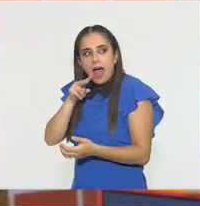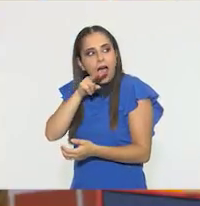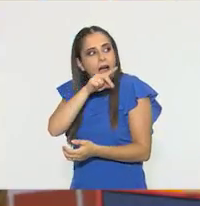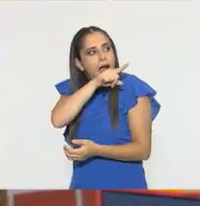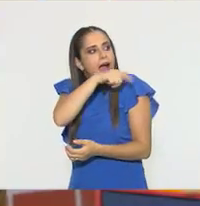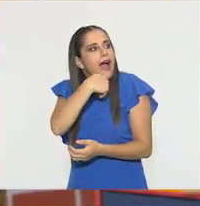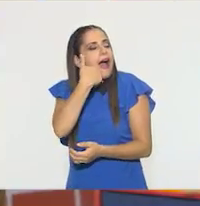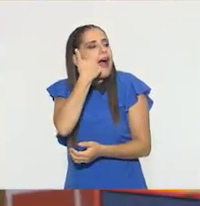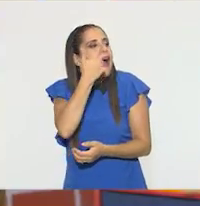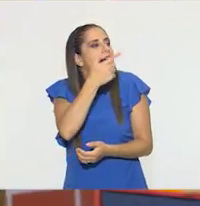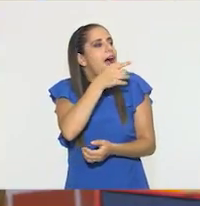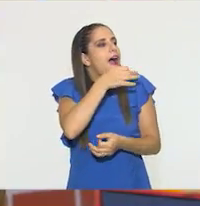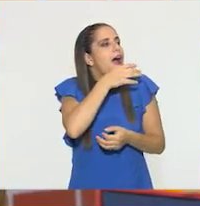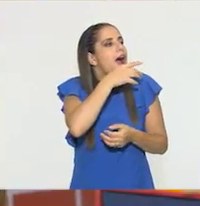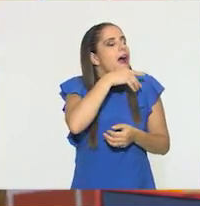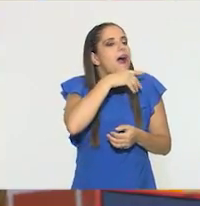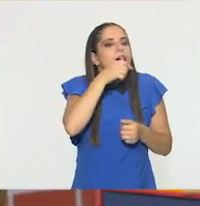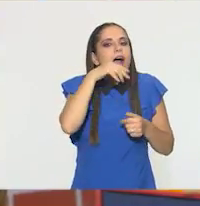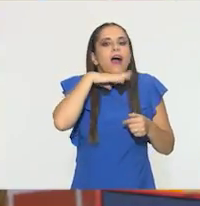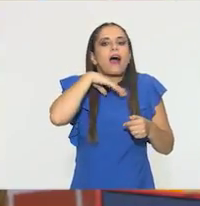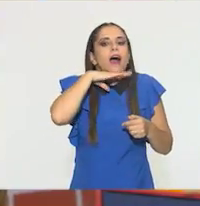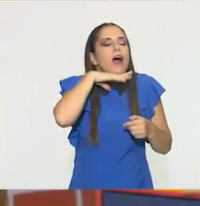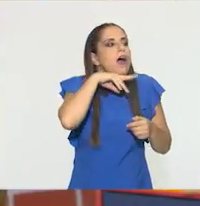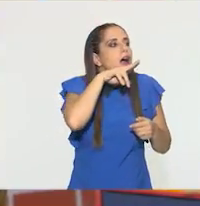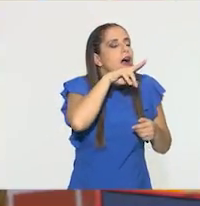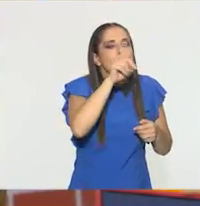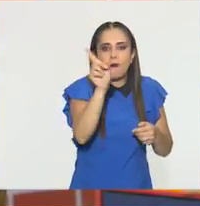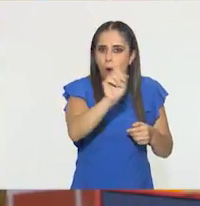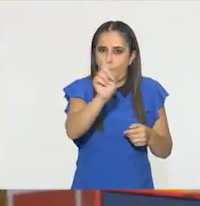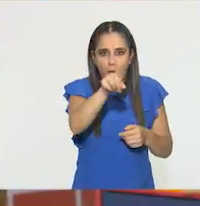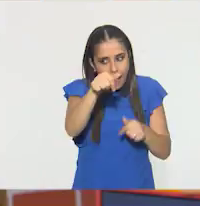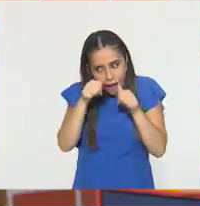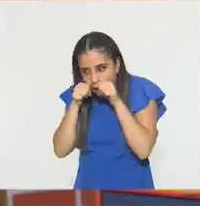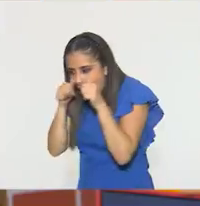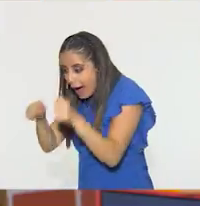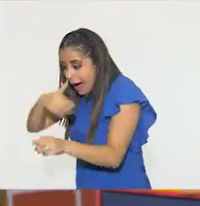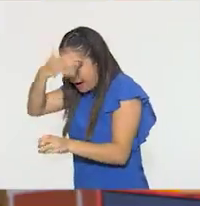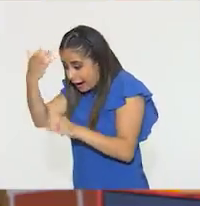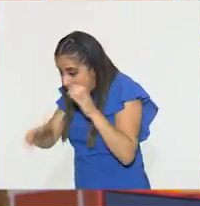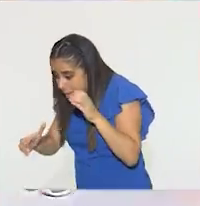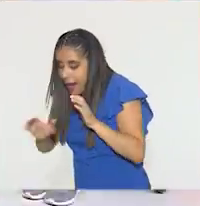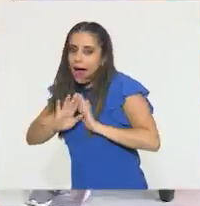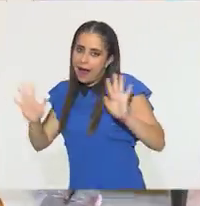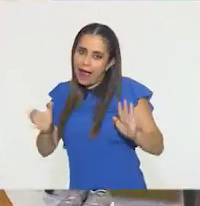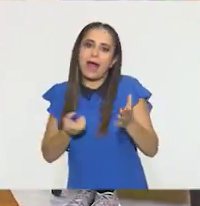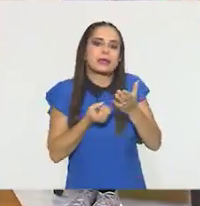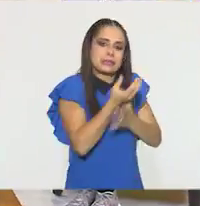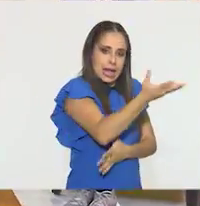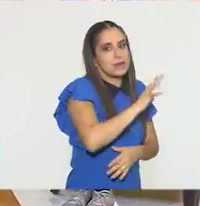Tengo un ejemplo perfecto para eso. Y es un buen experimento. Espero que les guste. Voy por eso.